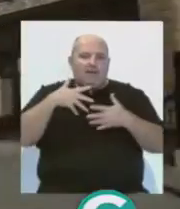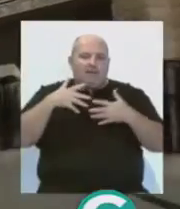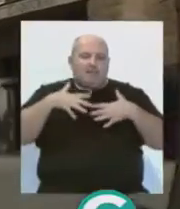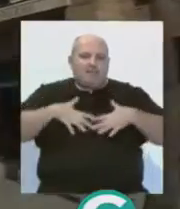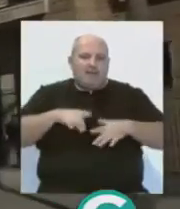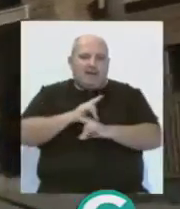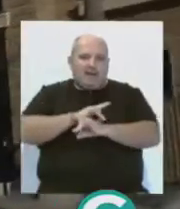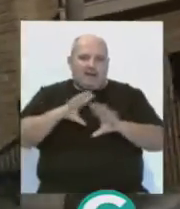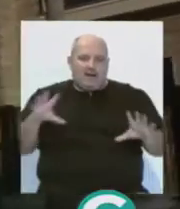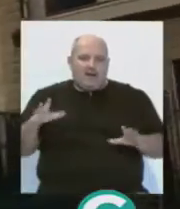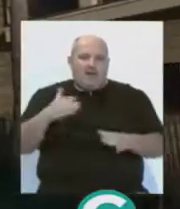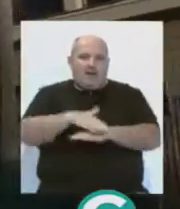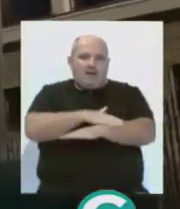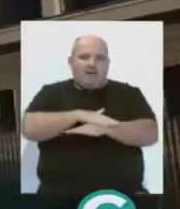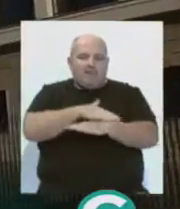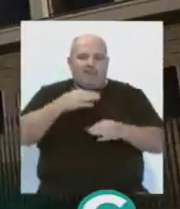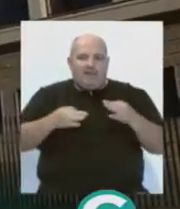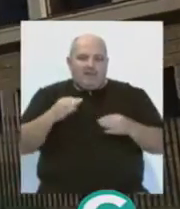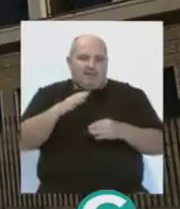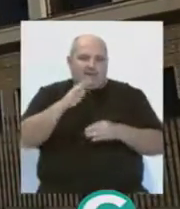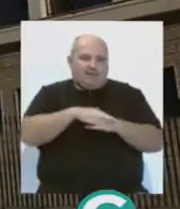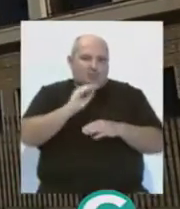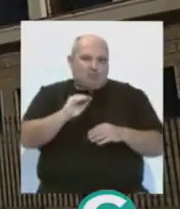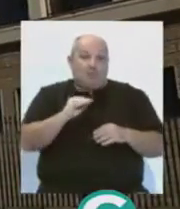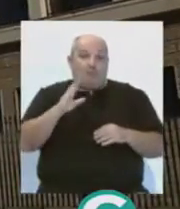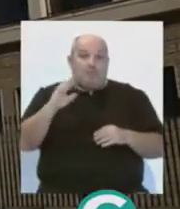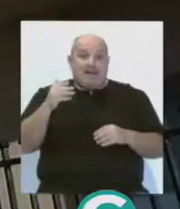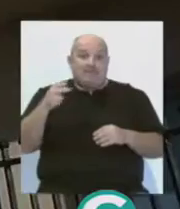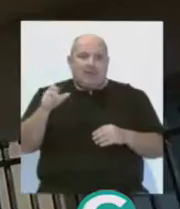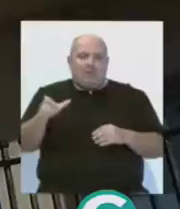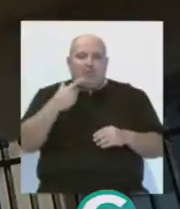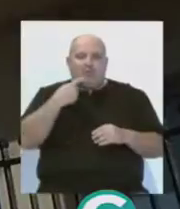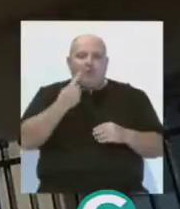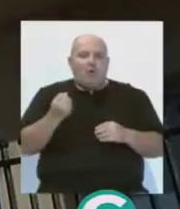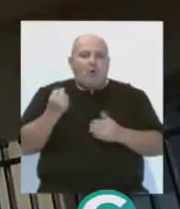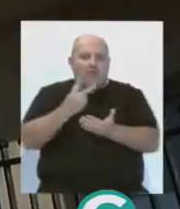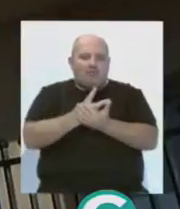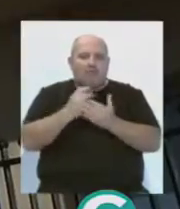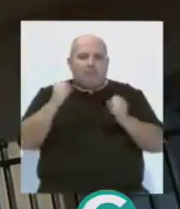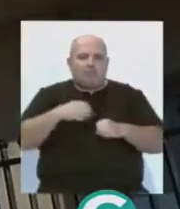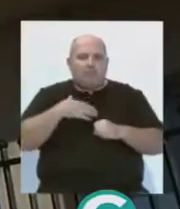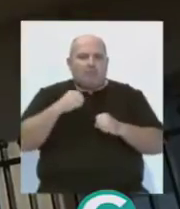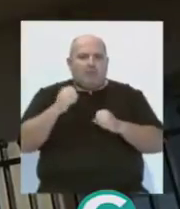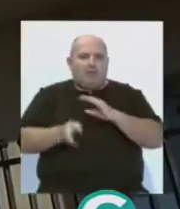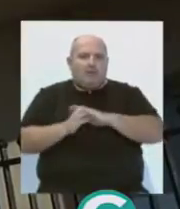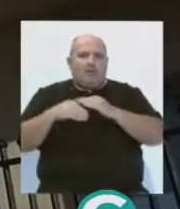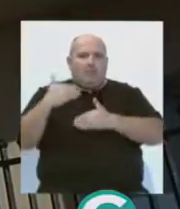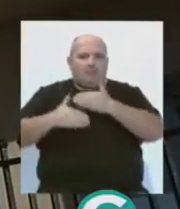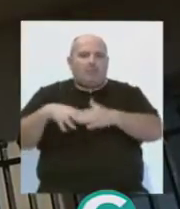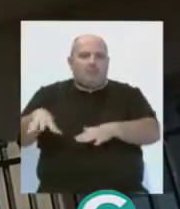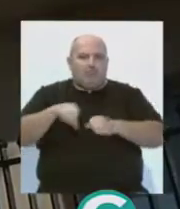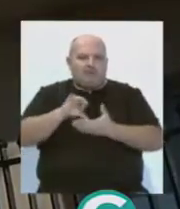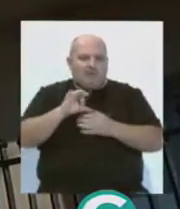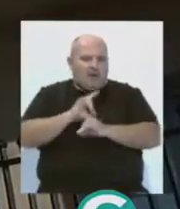del funcionamiento de la Administración del Estado. De hecho, José Pacheco ha vuelto a confirmar ser partidario del proceso de